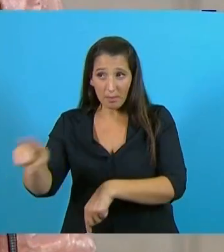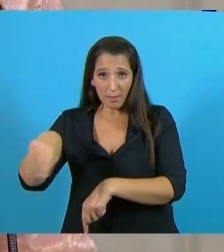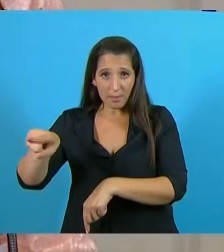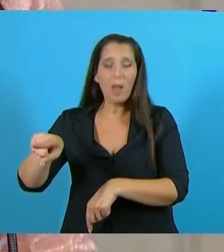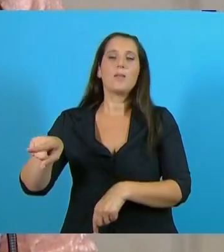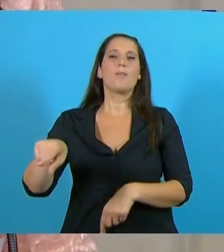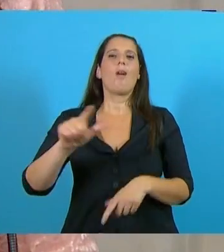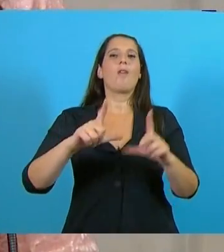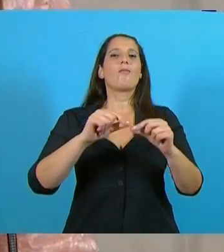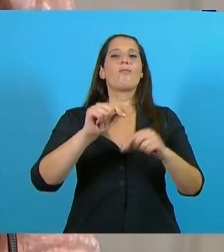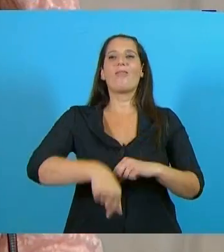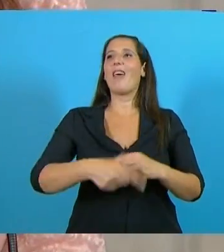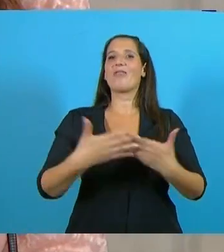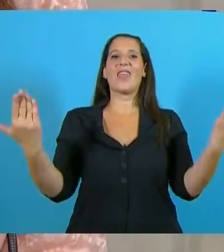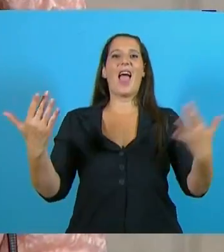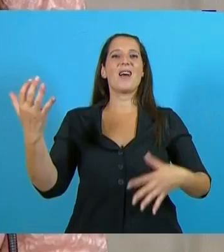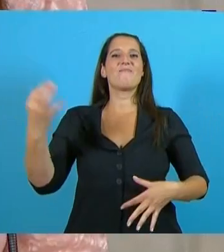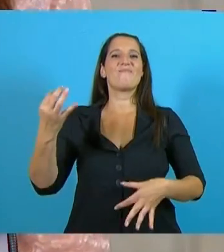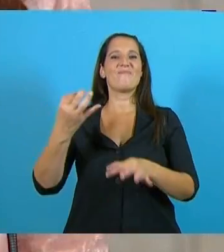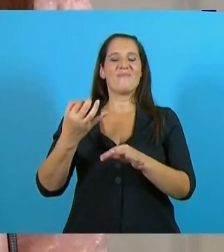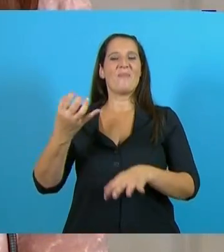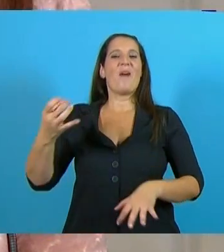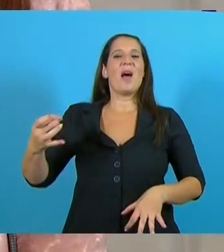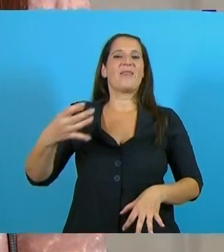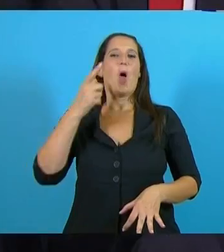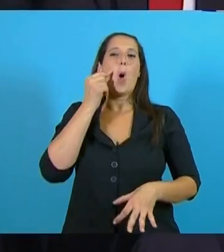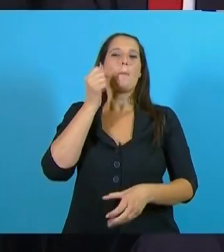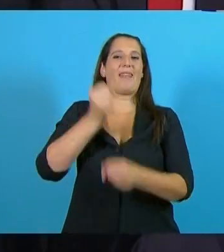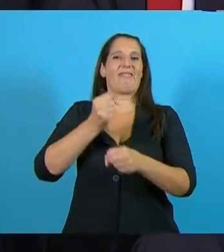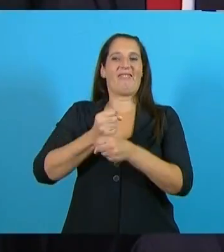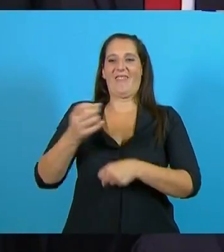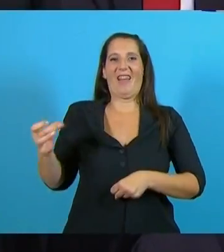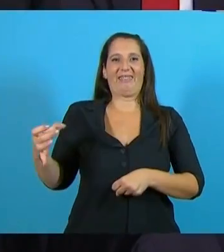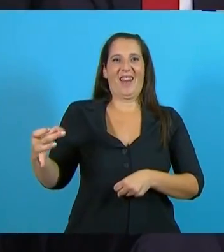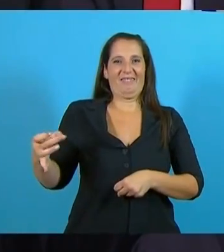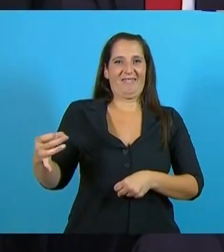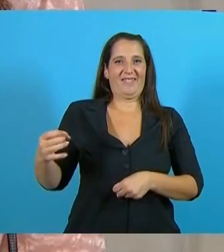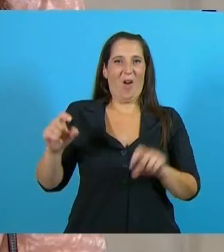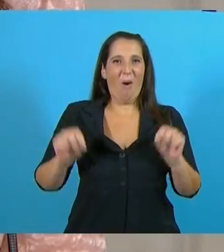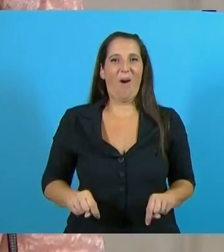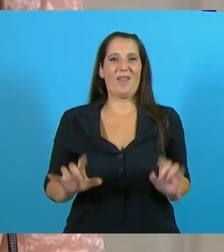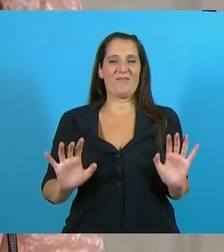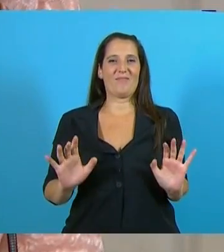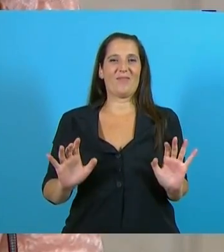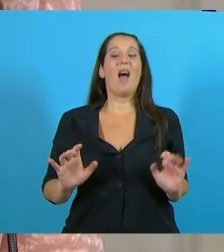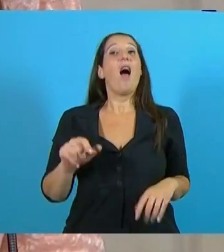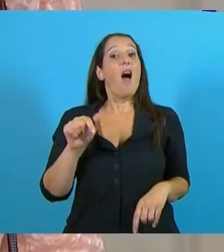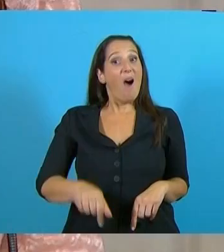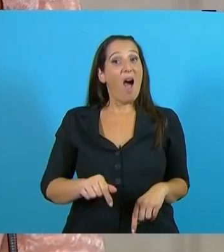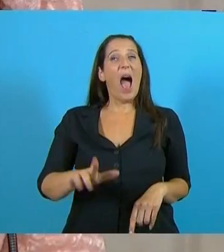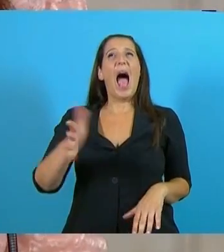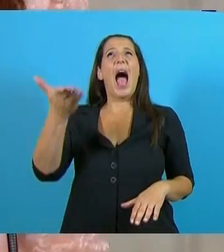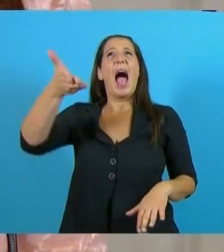El día del ferroviario. Es el día del ferroviario y hace 67